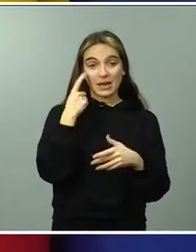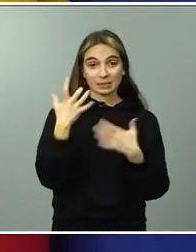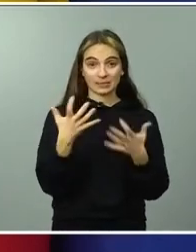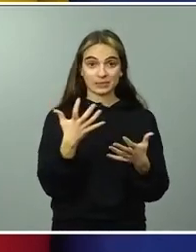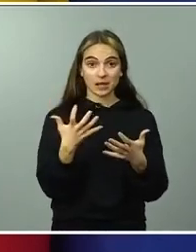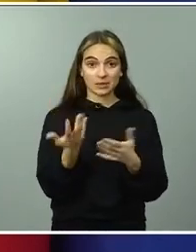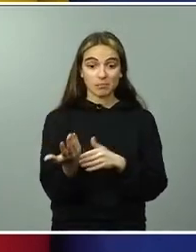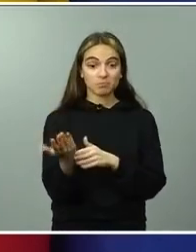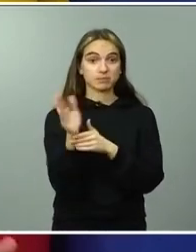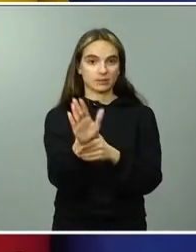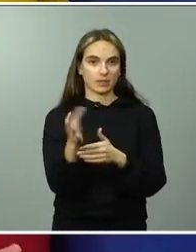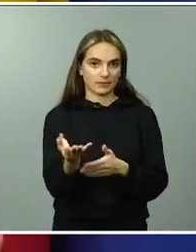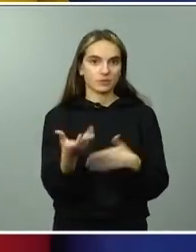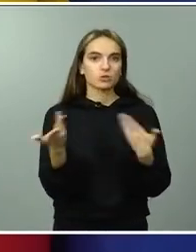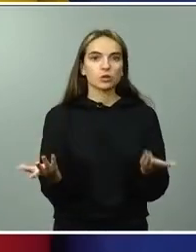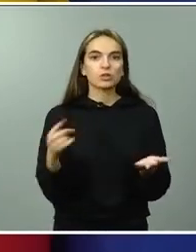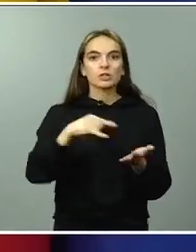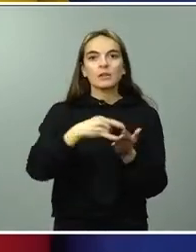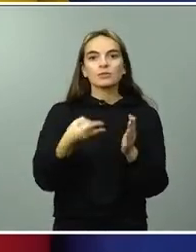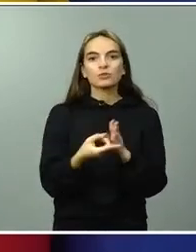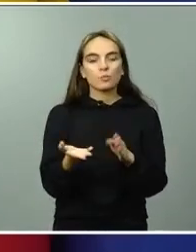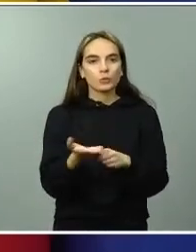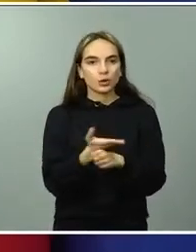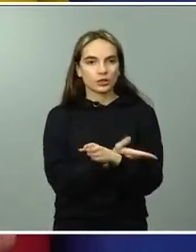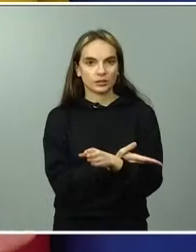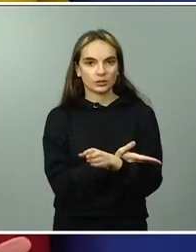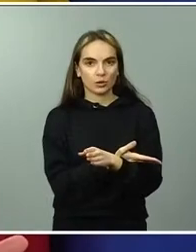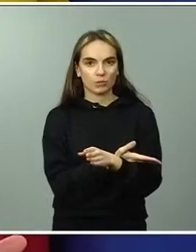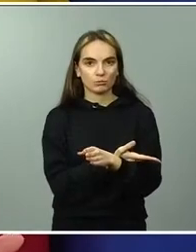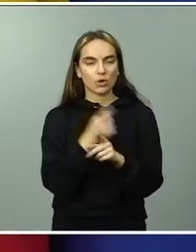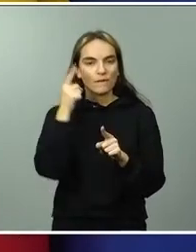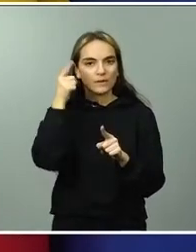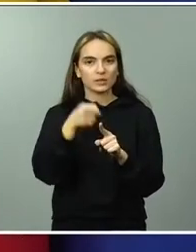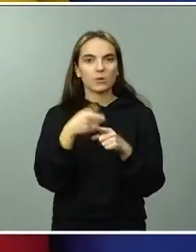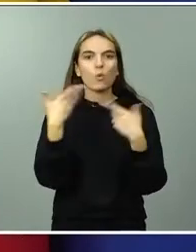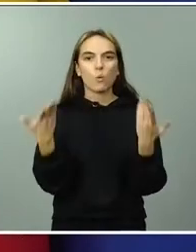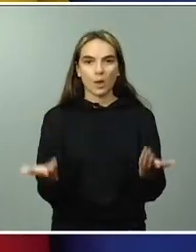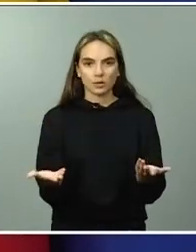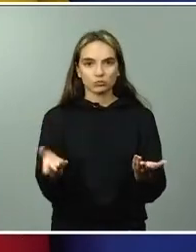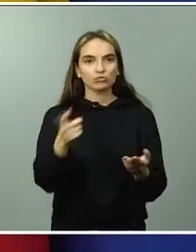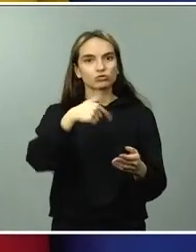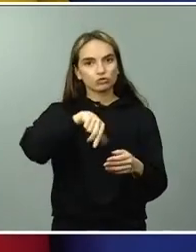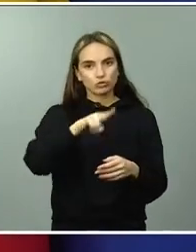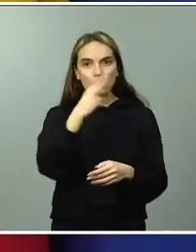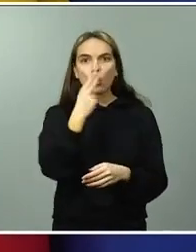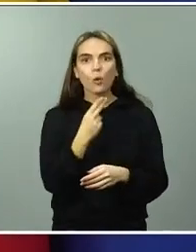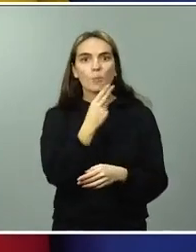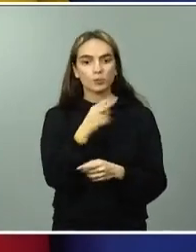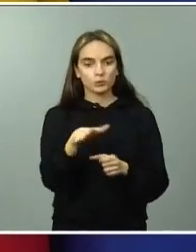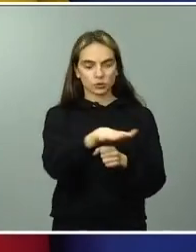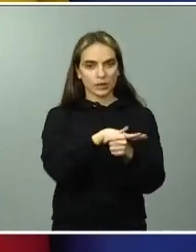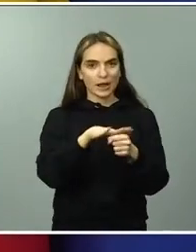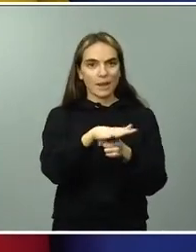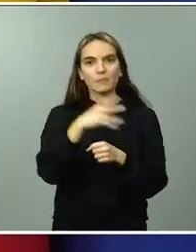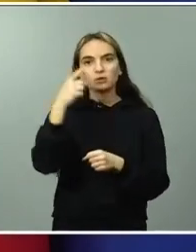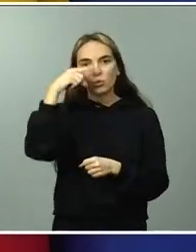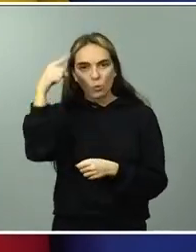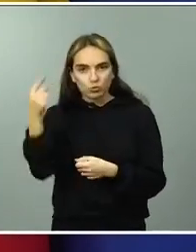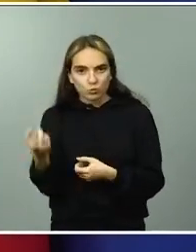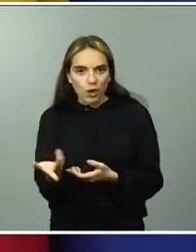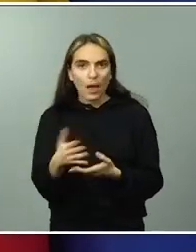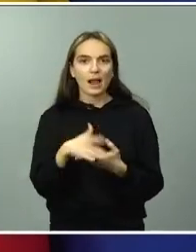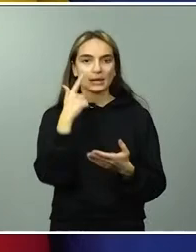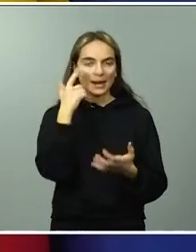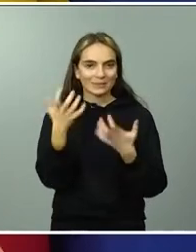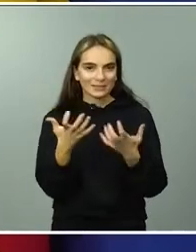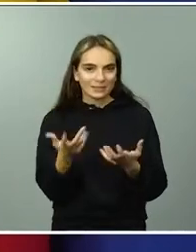anteproyecto no solamente trasladamos un compromiso claro con el sector cultural, con el sector artístico de nuestro